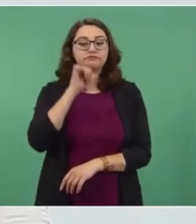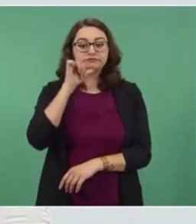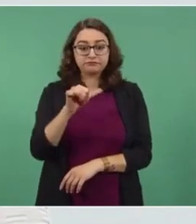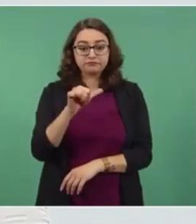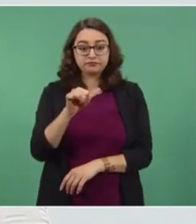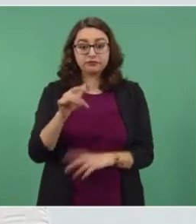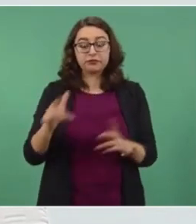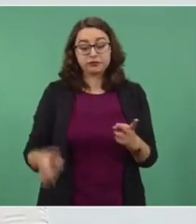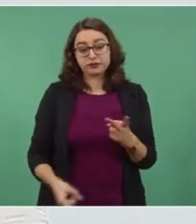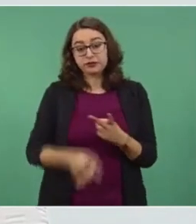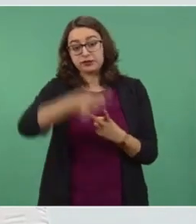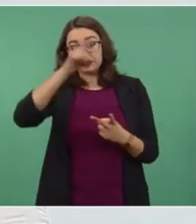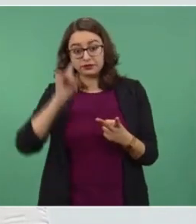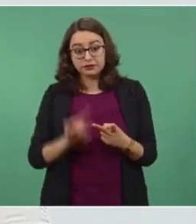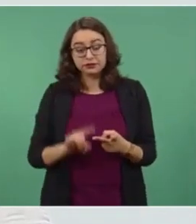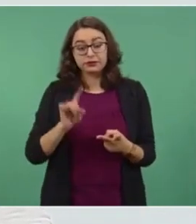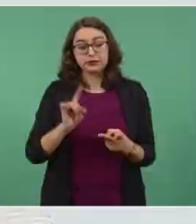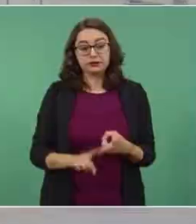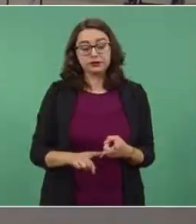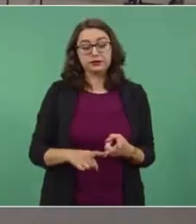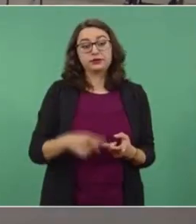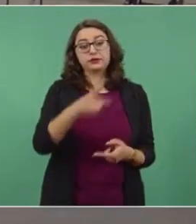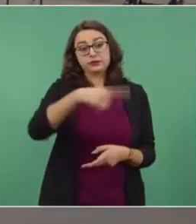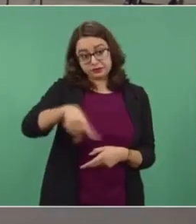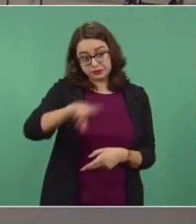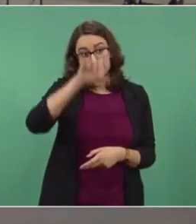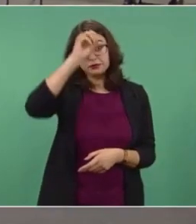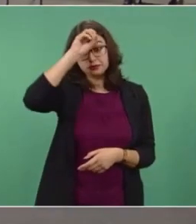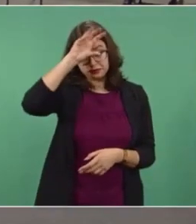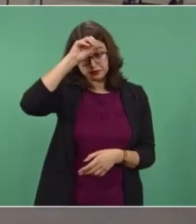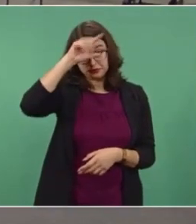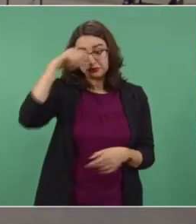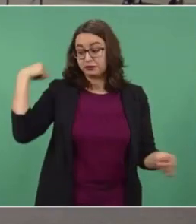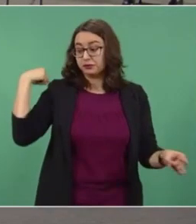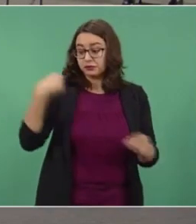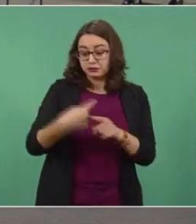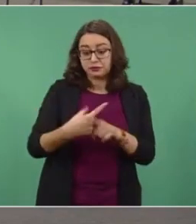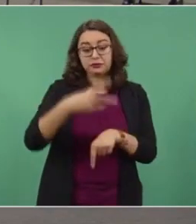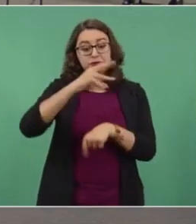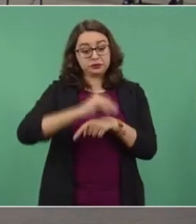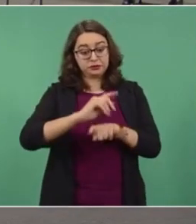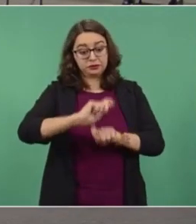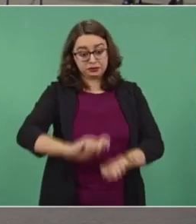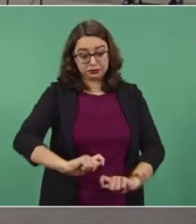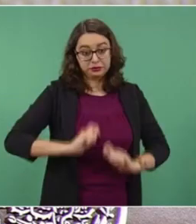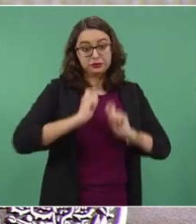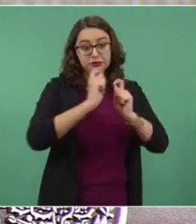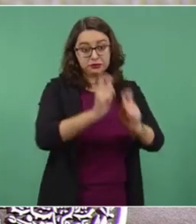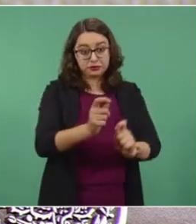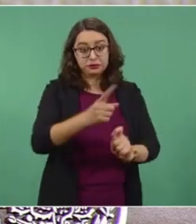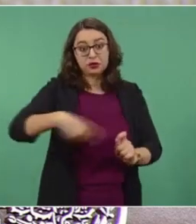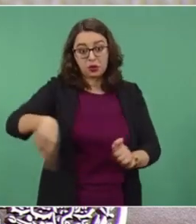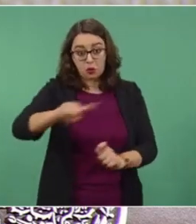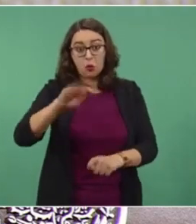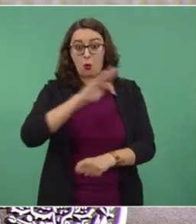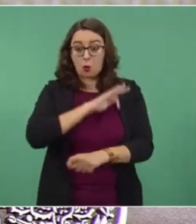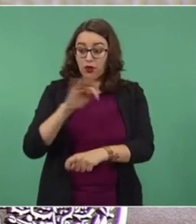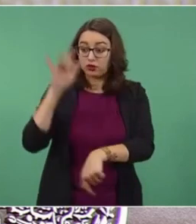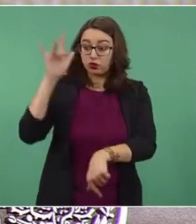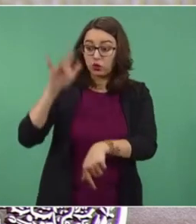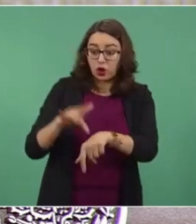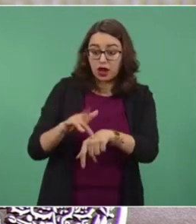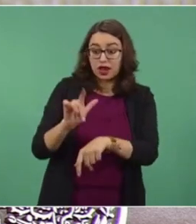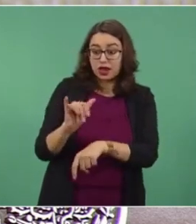otorgadas por el Estado mexicano y en que a la fecha existen antecedentes de exploración de litio